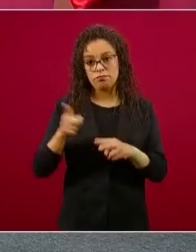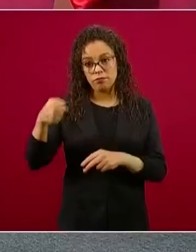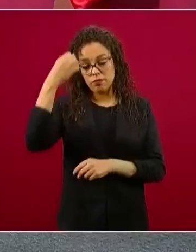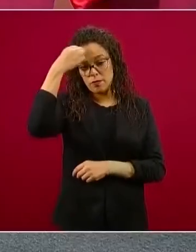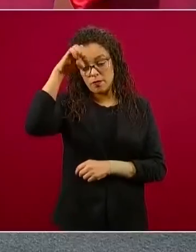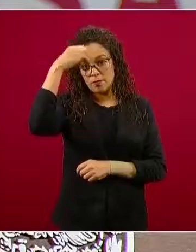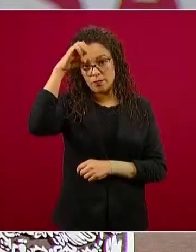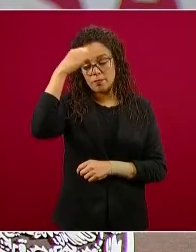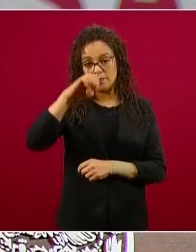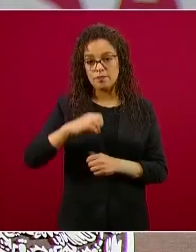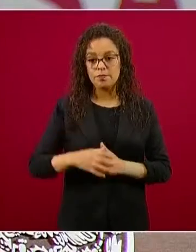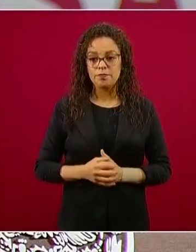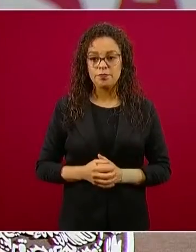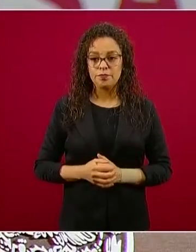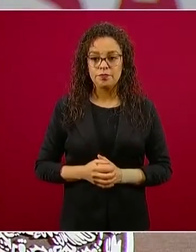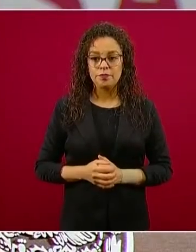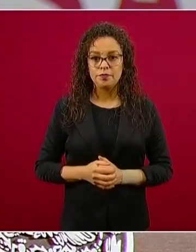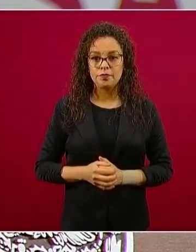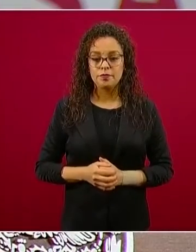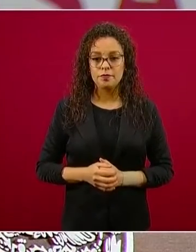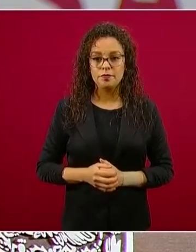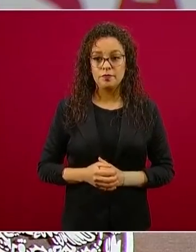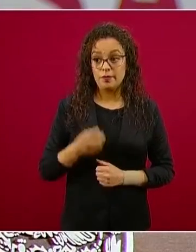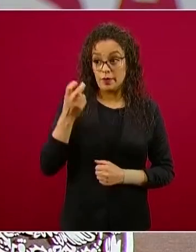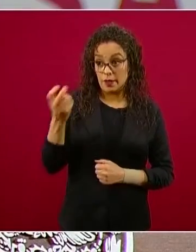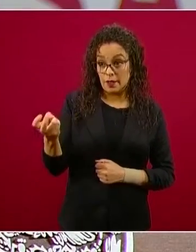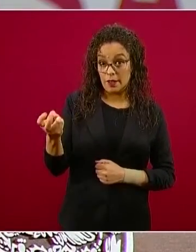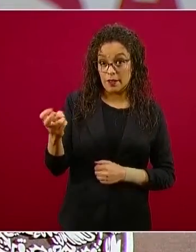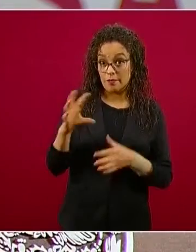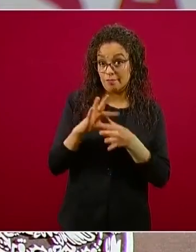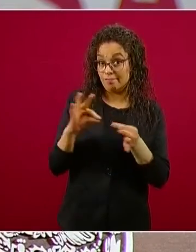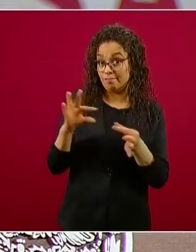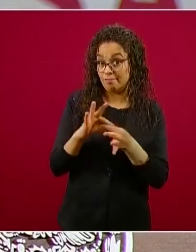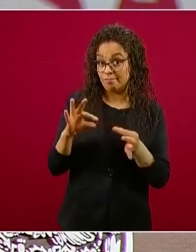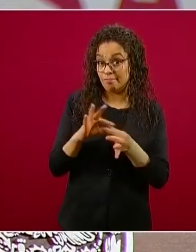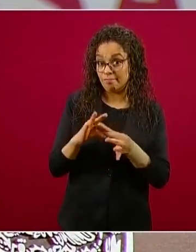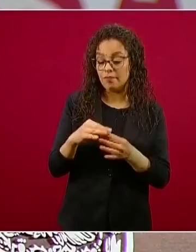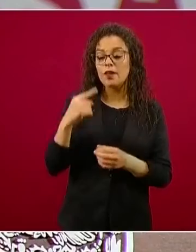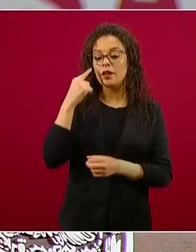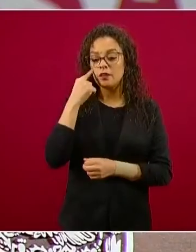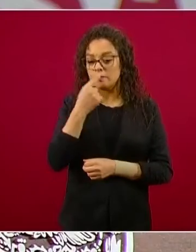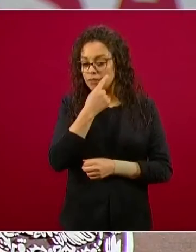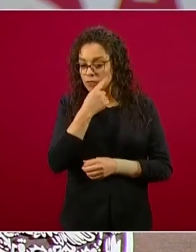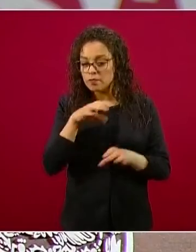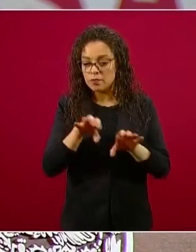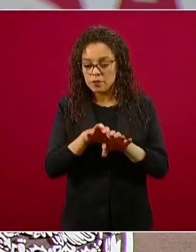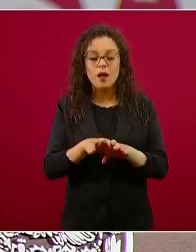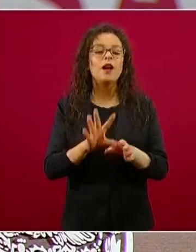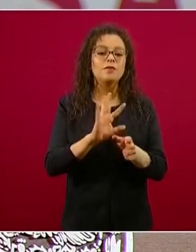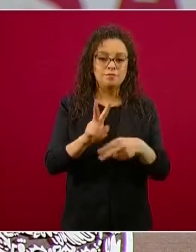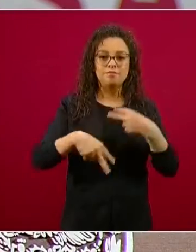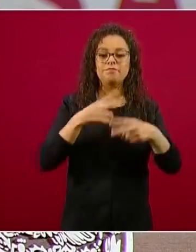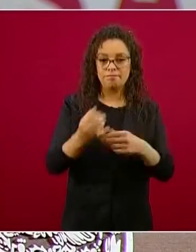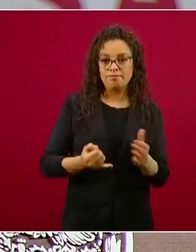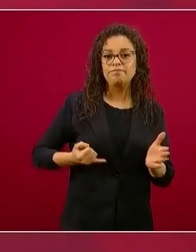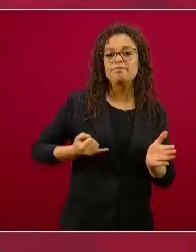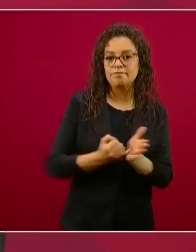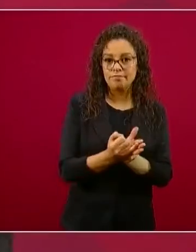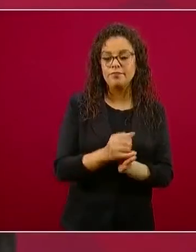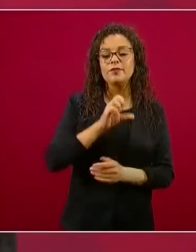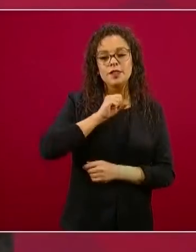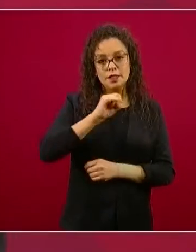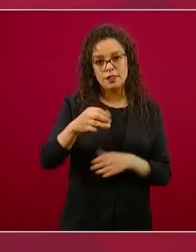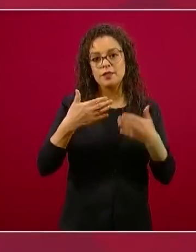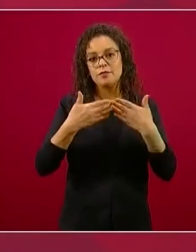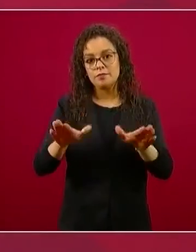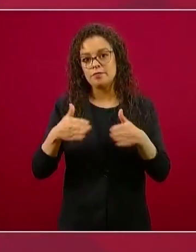Y a partir de eso vamos a ir decidiendo lo del regreso a clases,